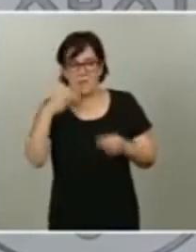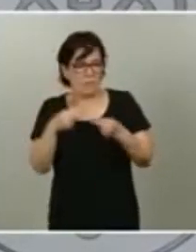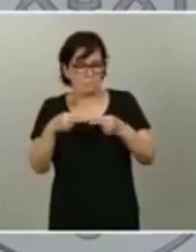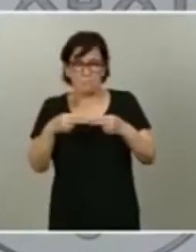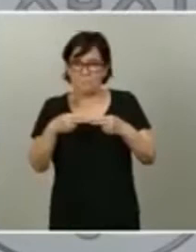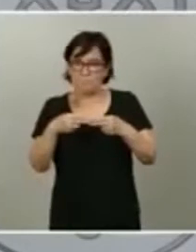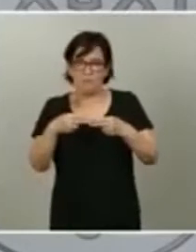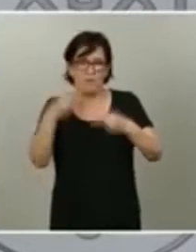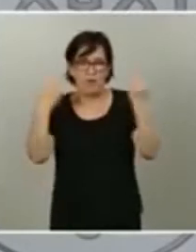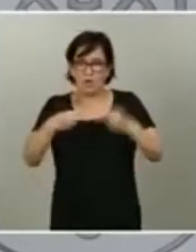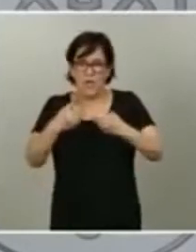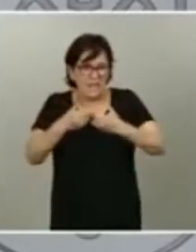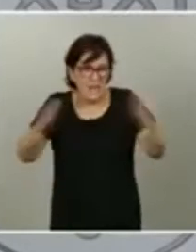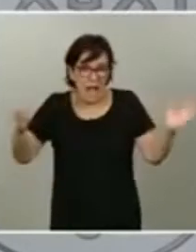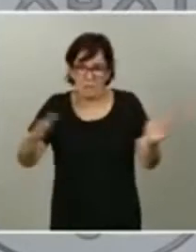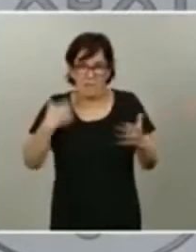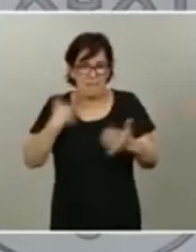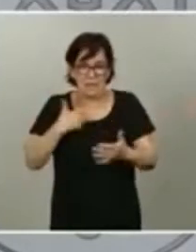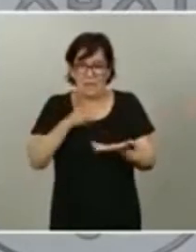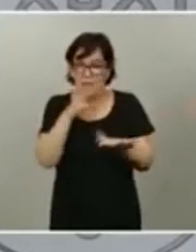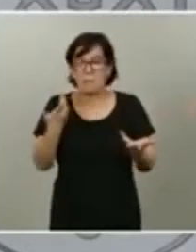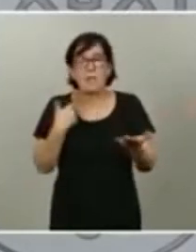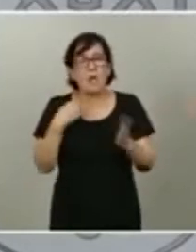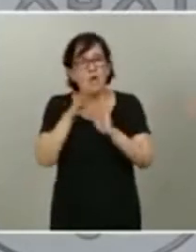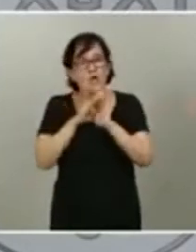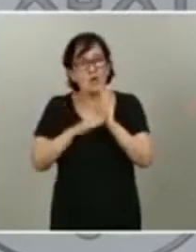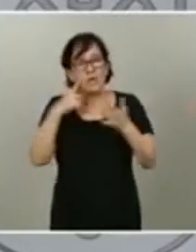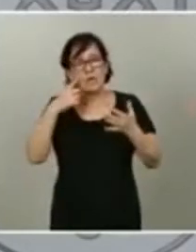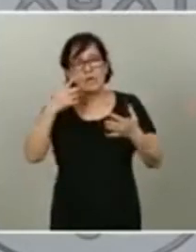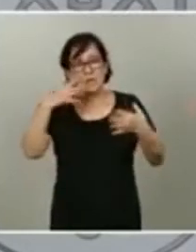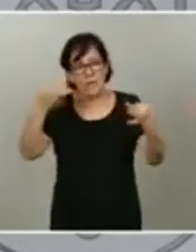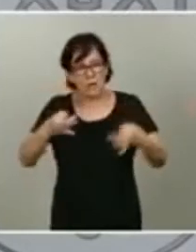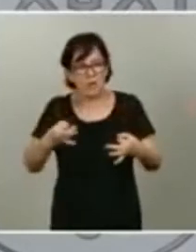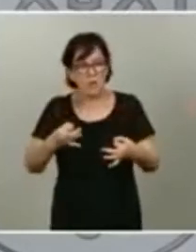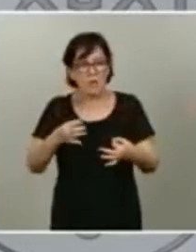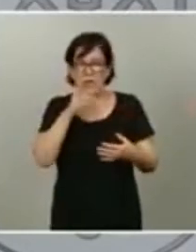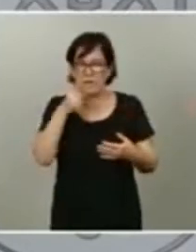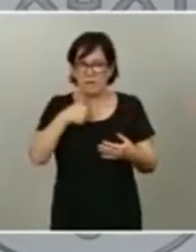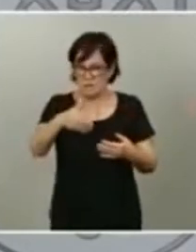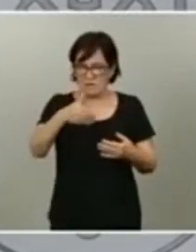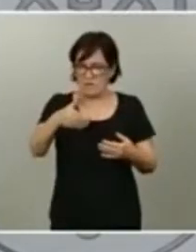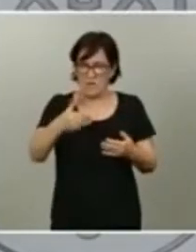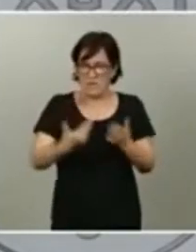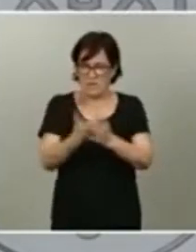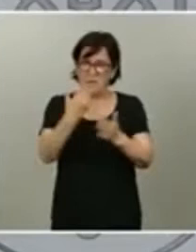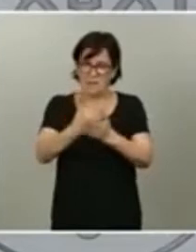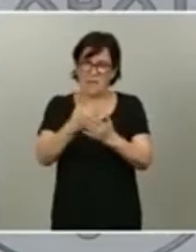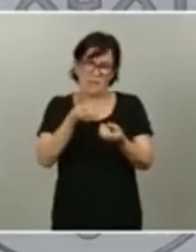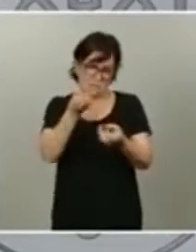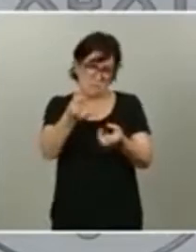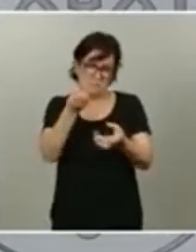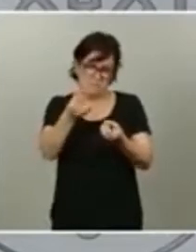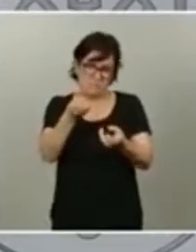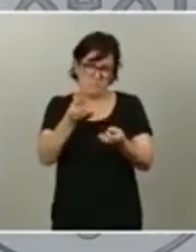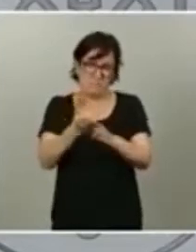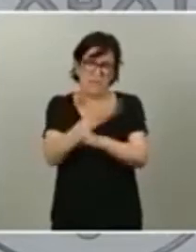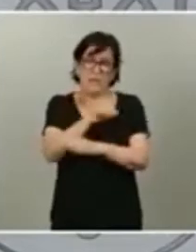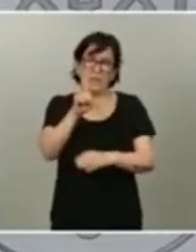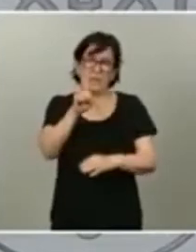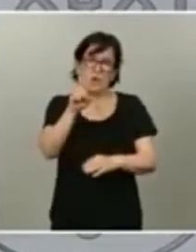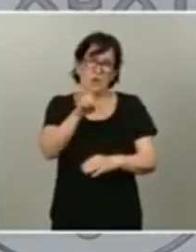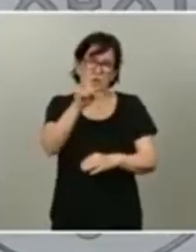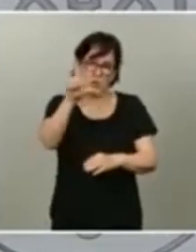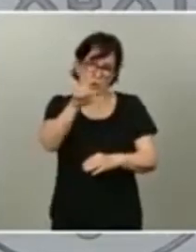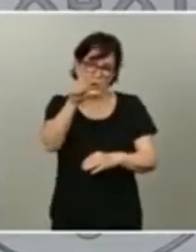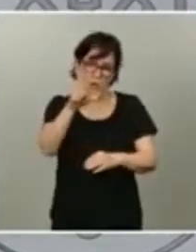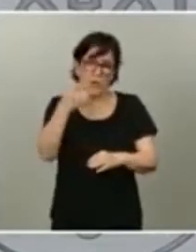pero siempre bajo esas condiciones de seguridad que conocerán ustedes en estos próximos días antes del 1 de julio una vez